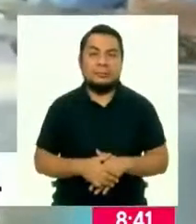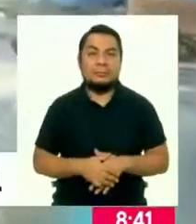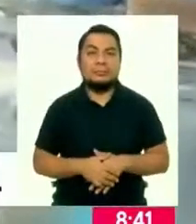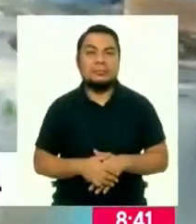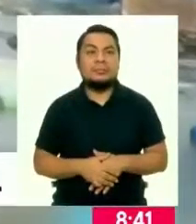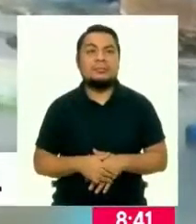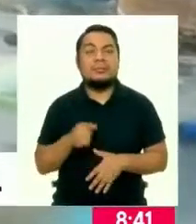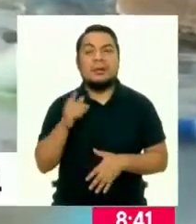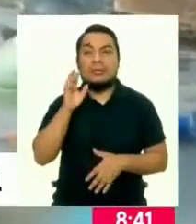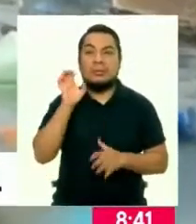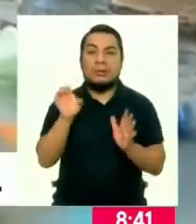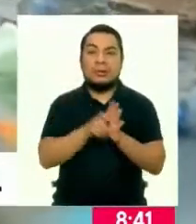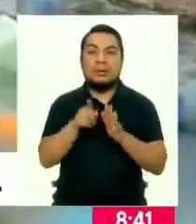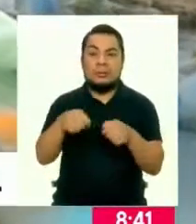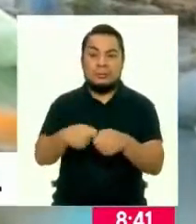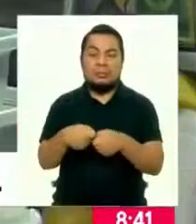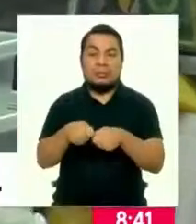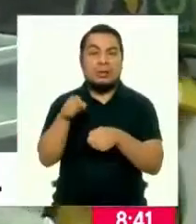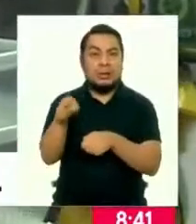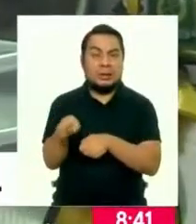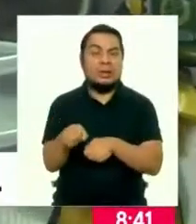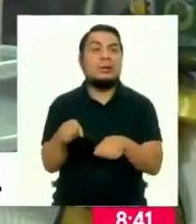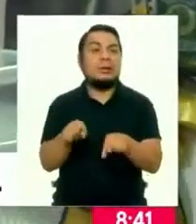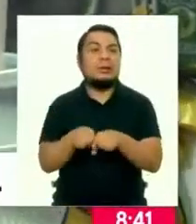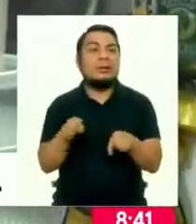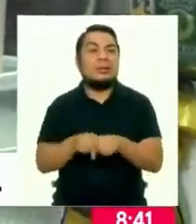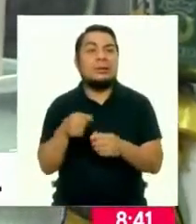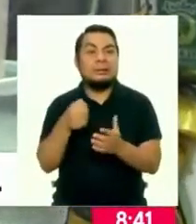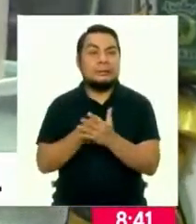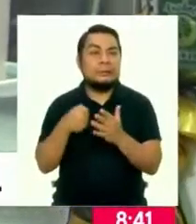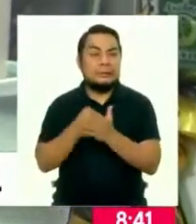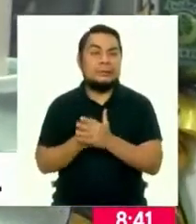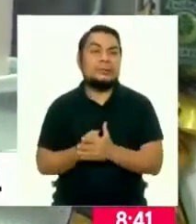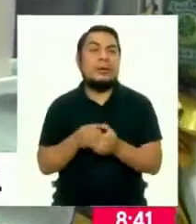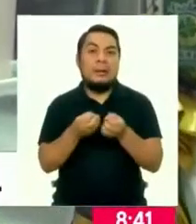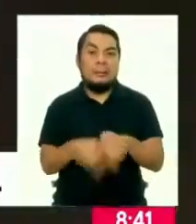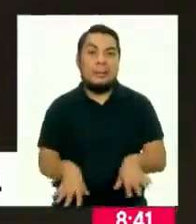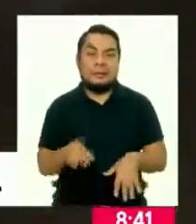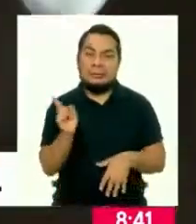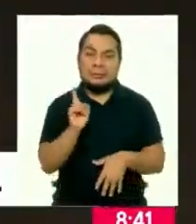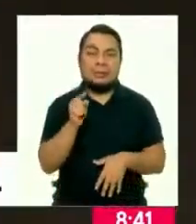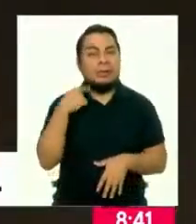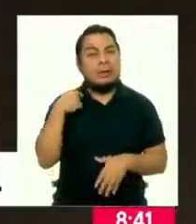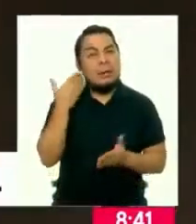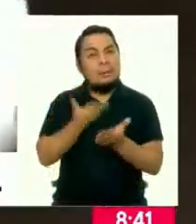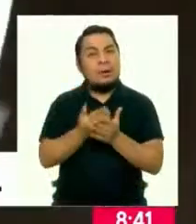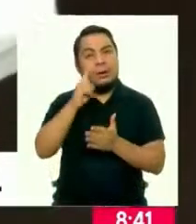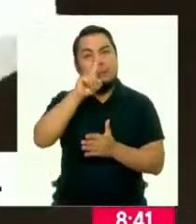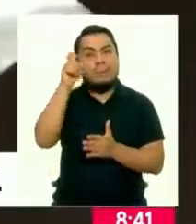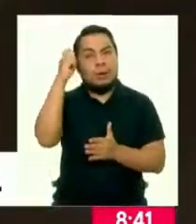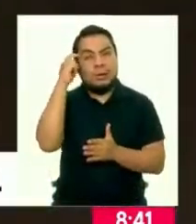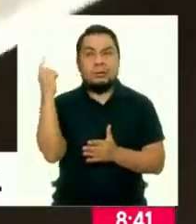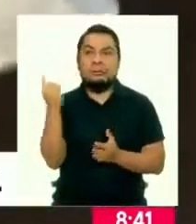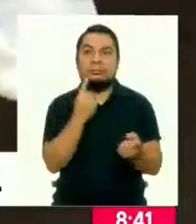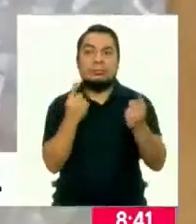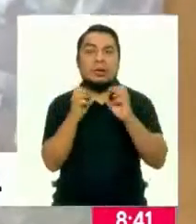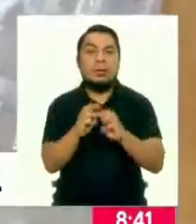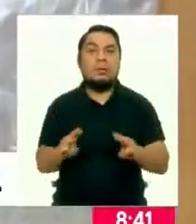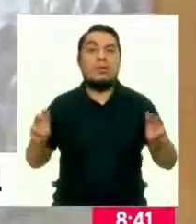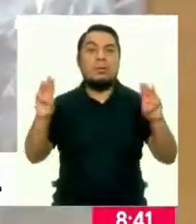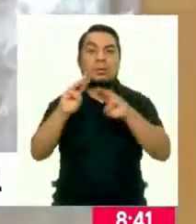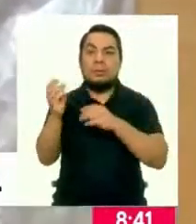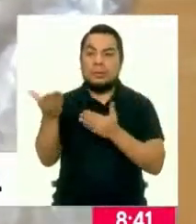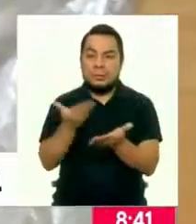En el caso de los plásticos, sin embargo, la batalla no está perdida. Propuestas de políticas validadas por la ONU